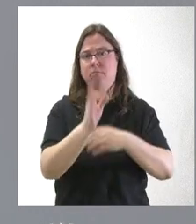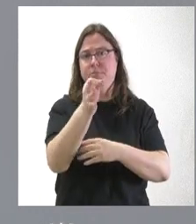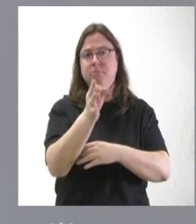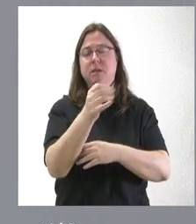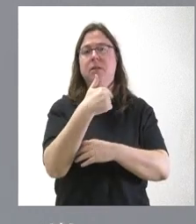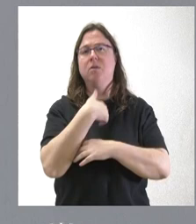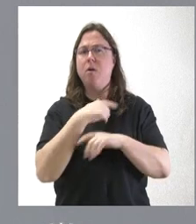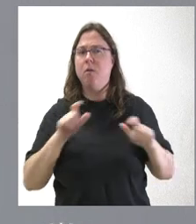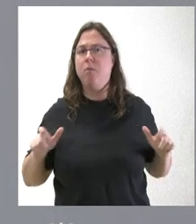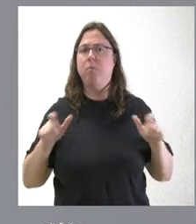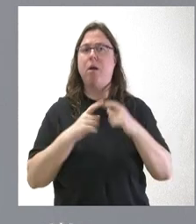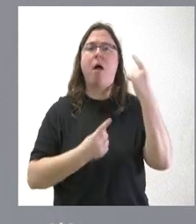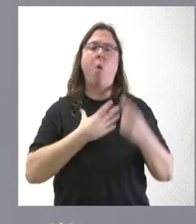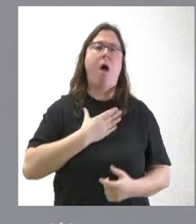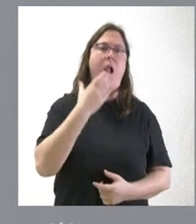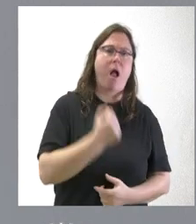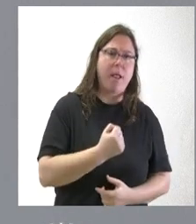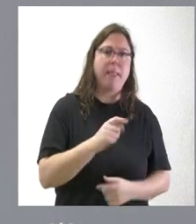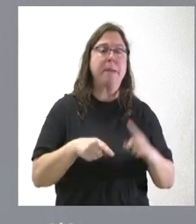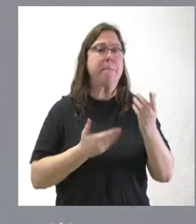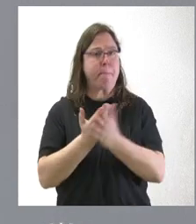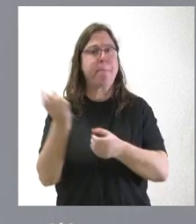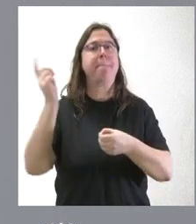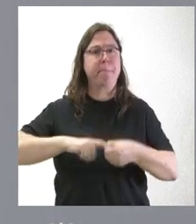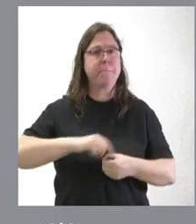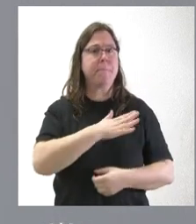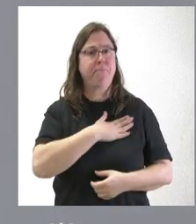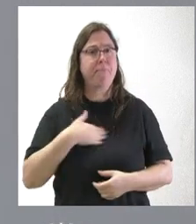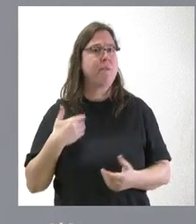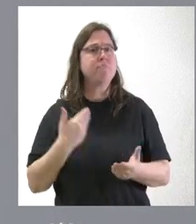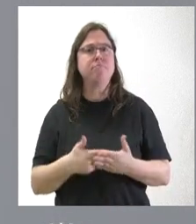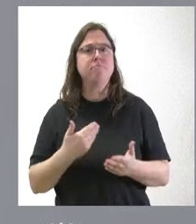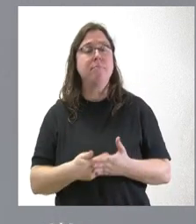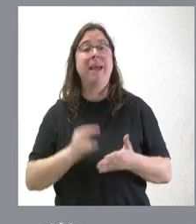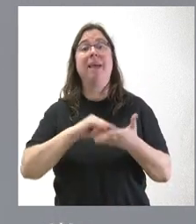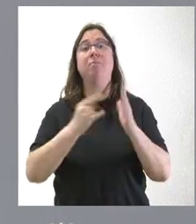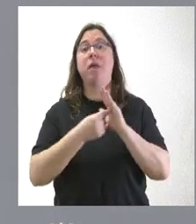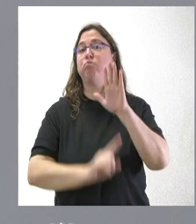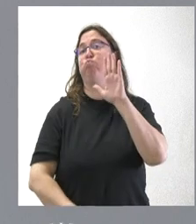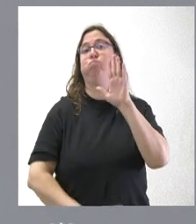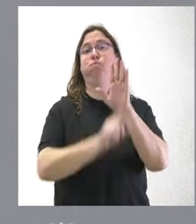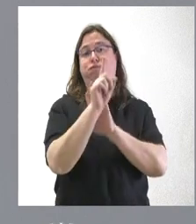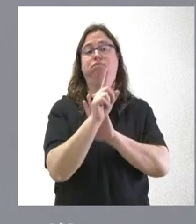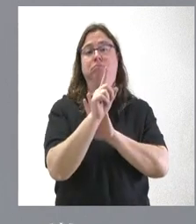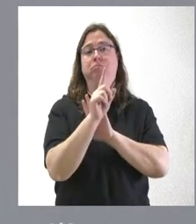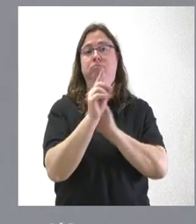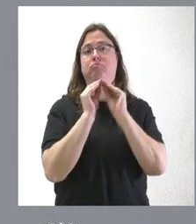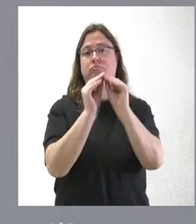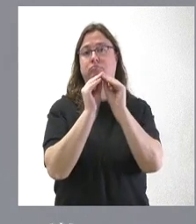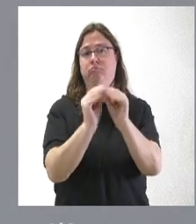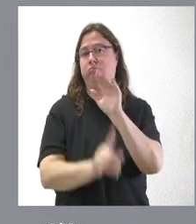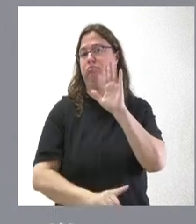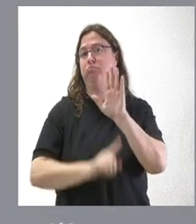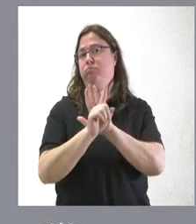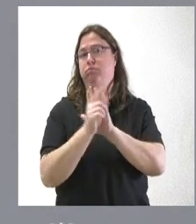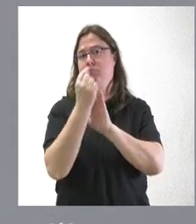yo me he reunido con algunos alcaldes que han pedido incluirse, que ven que el plan avanza en su elaboración conforme a